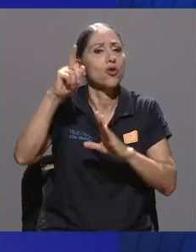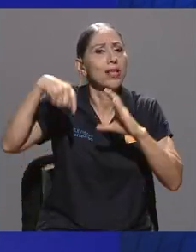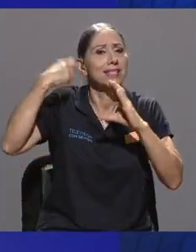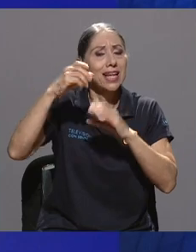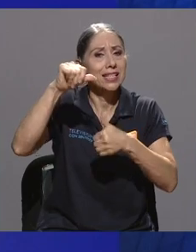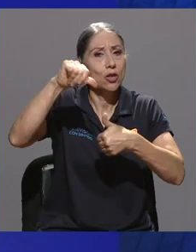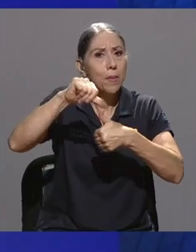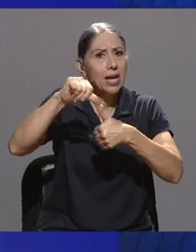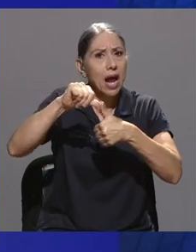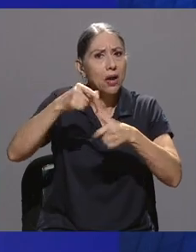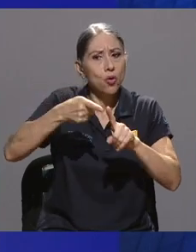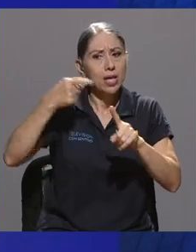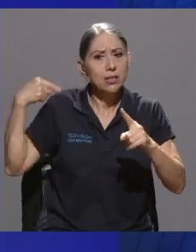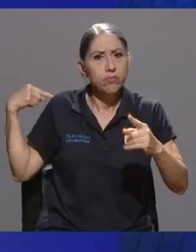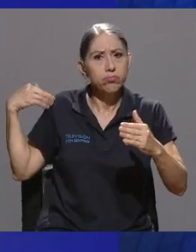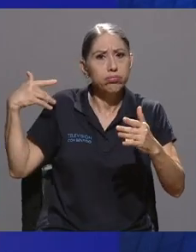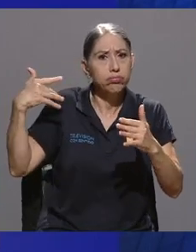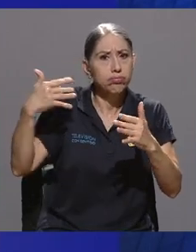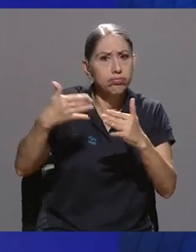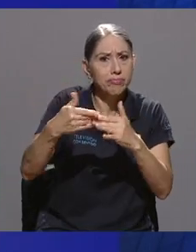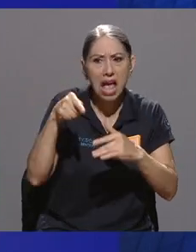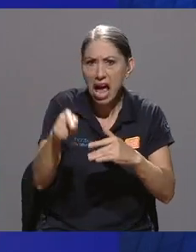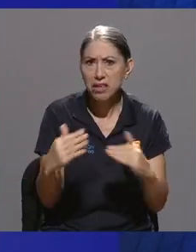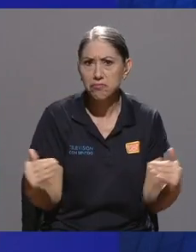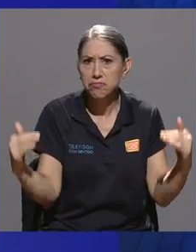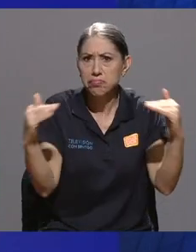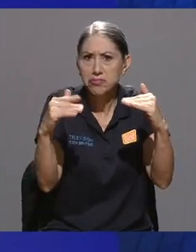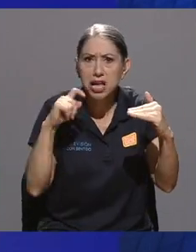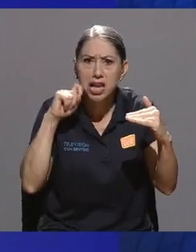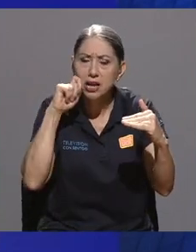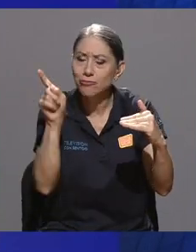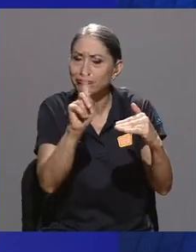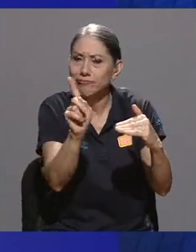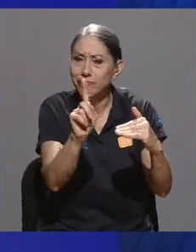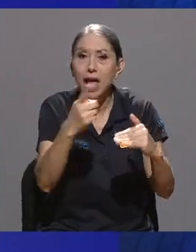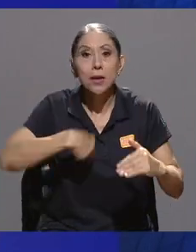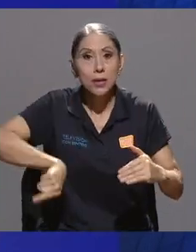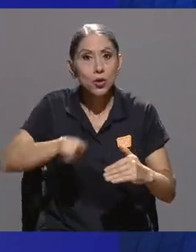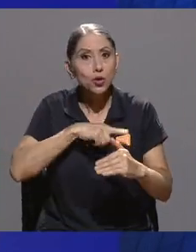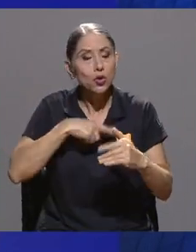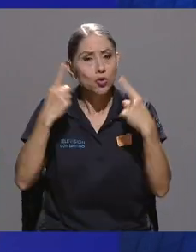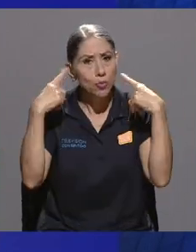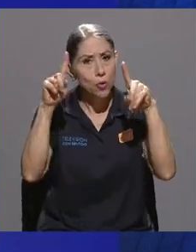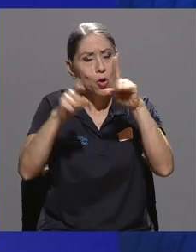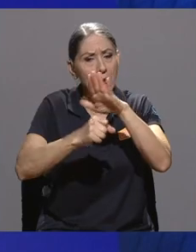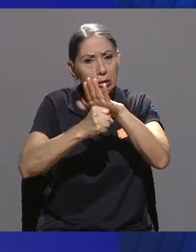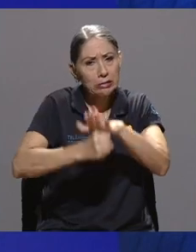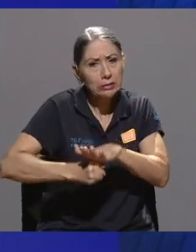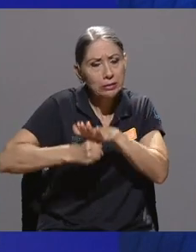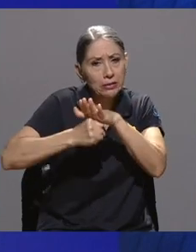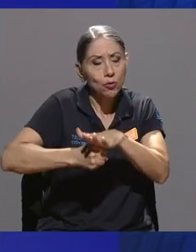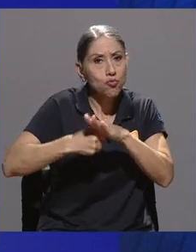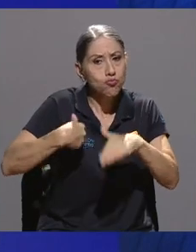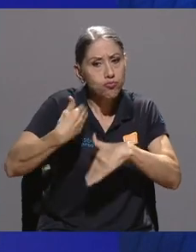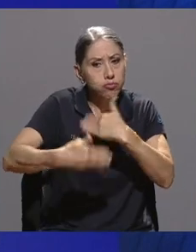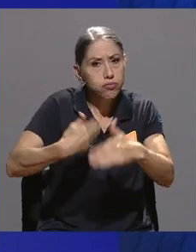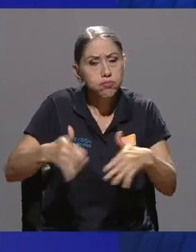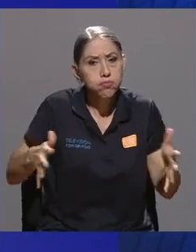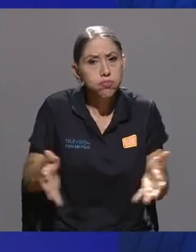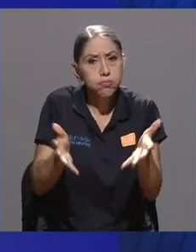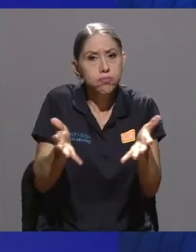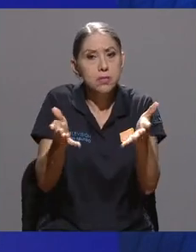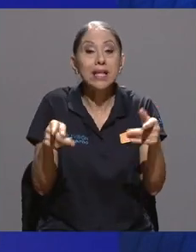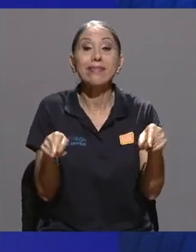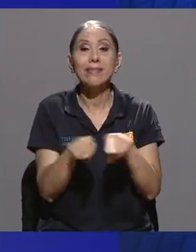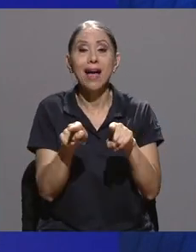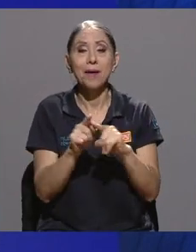no tienen una igualdad de género, entonces hemos logrado una gran presión, ¿verdad? Por otro lado, a nivel nacional, yo creo que